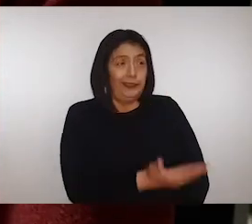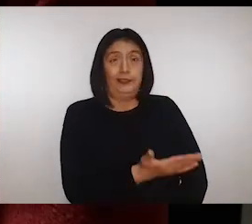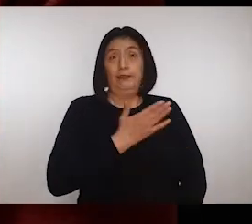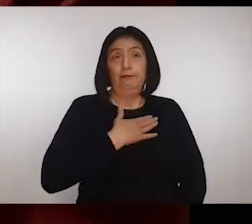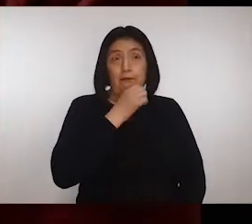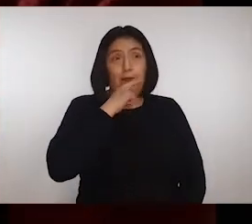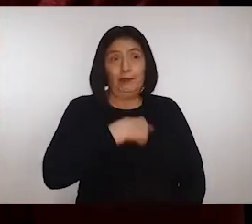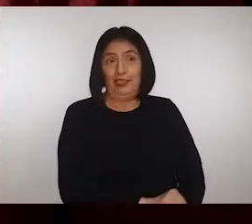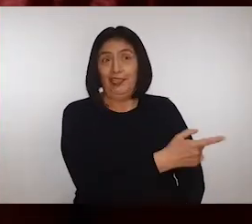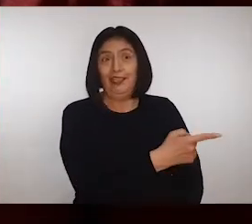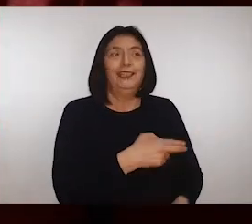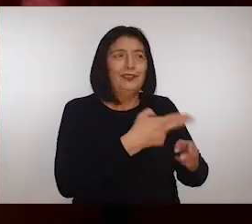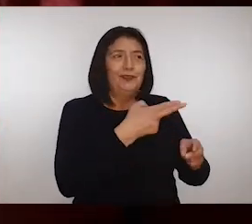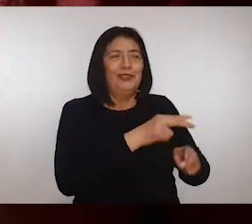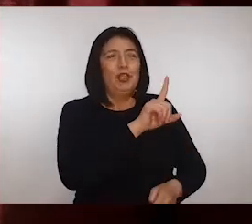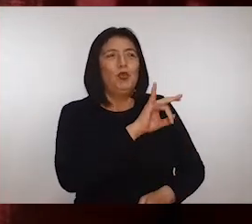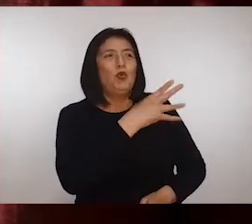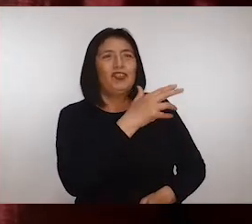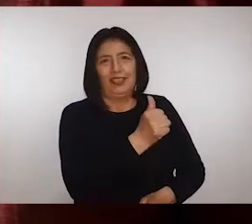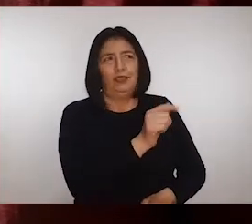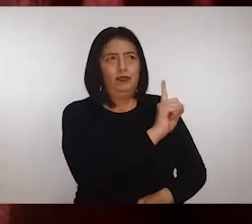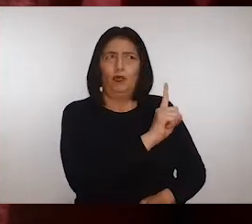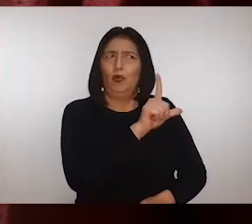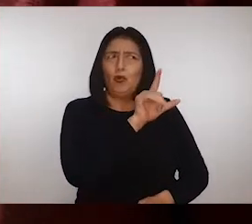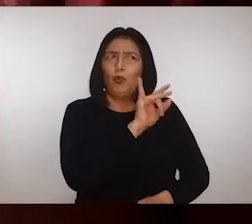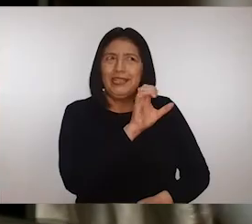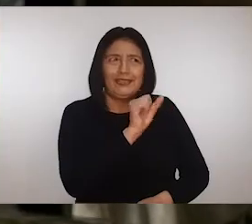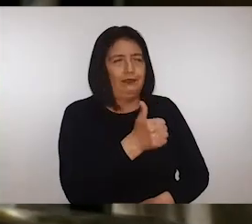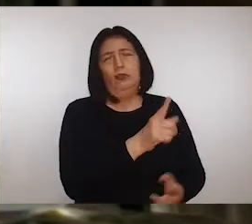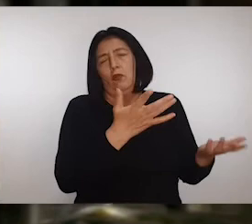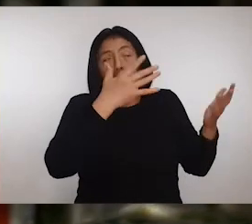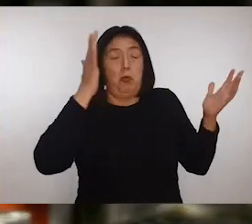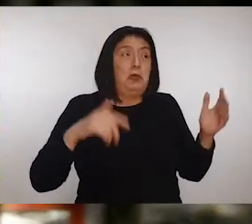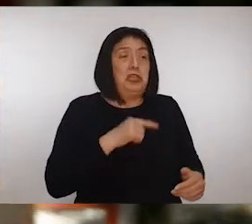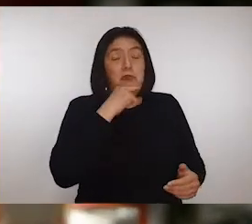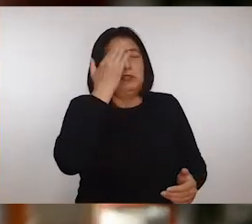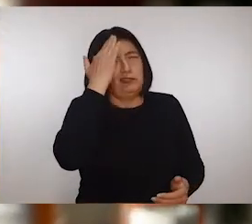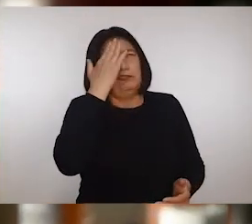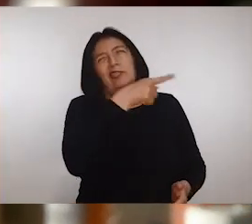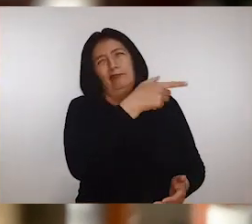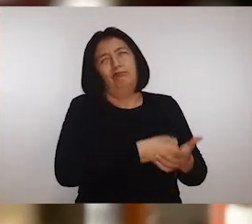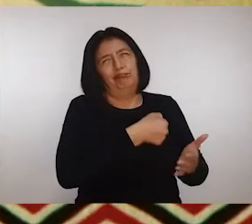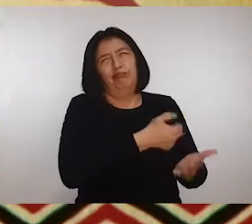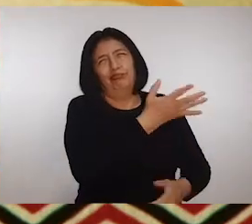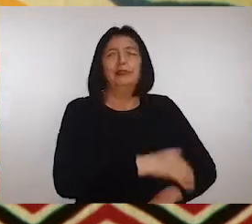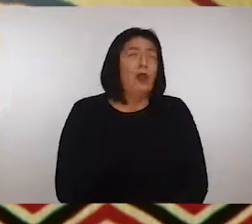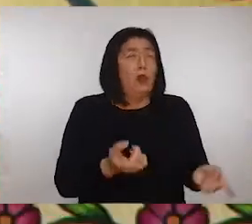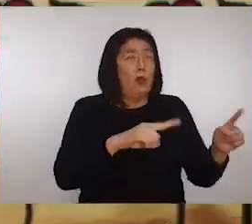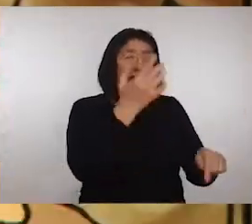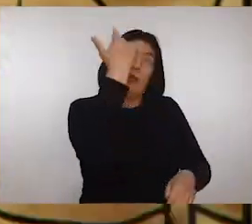Ella es mi hija. Le puse lucha, no Luisa, porque como toda mujer, sabía que la tendría que luchar.